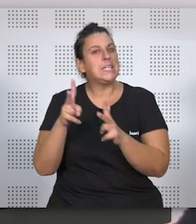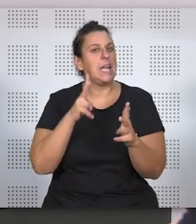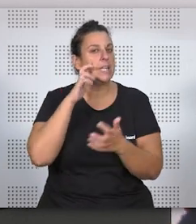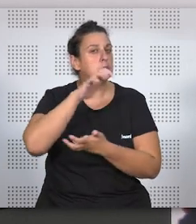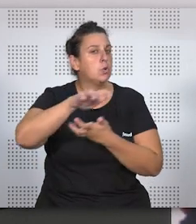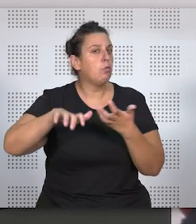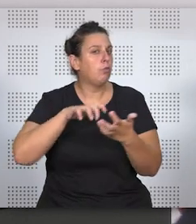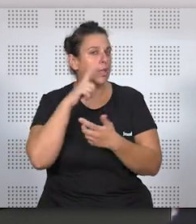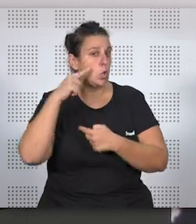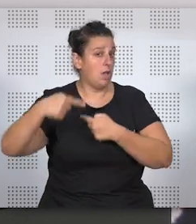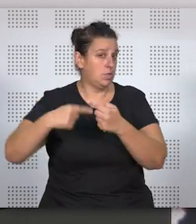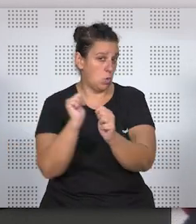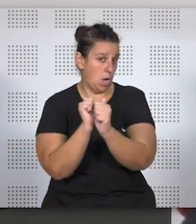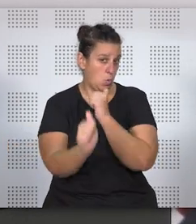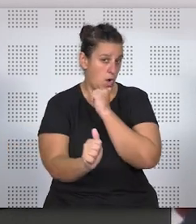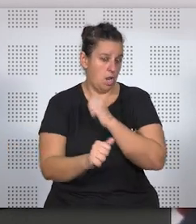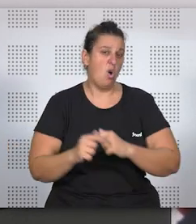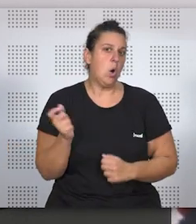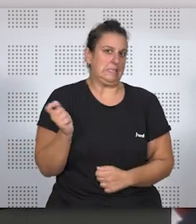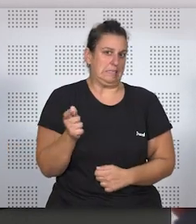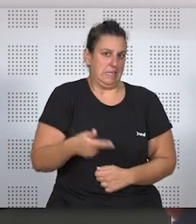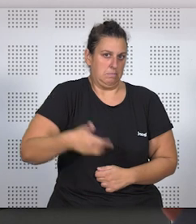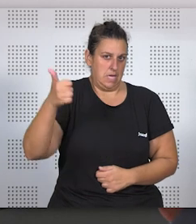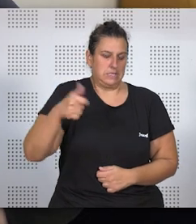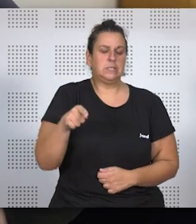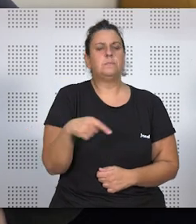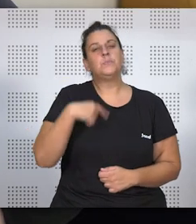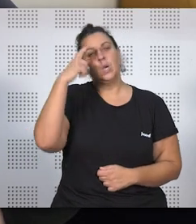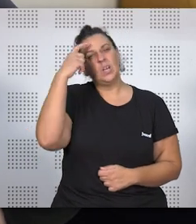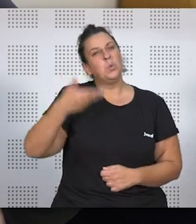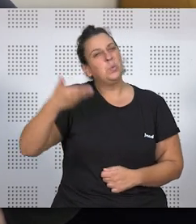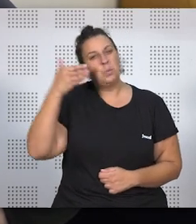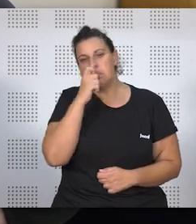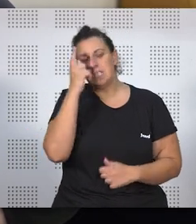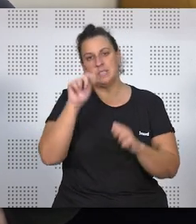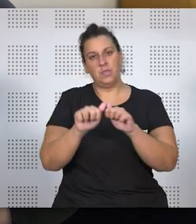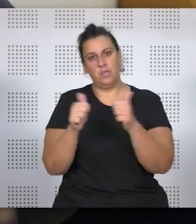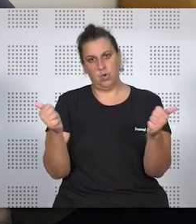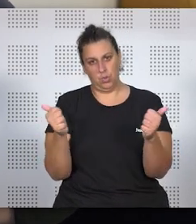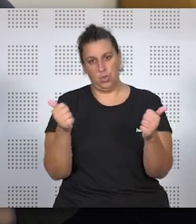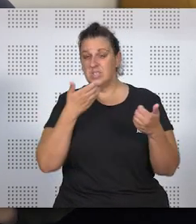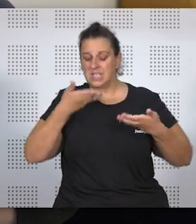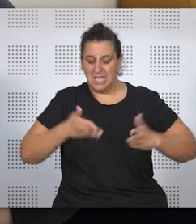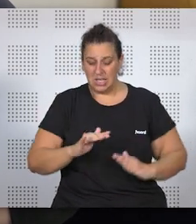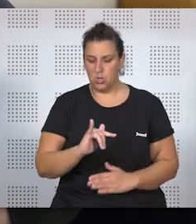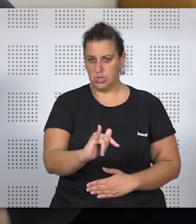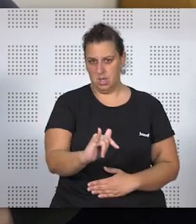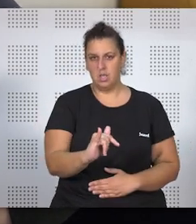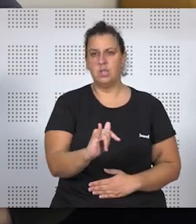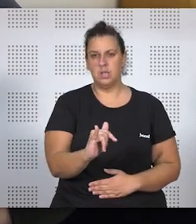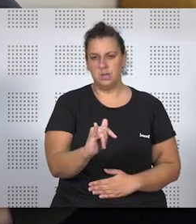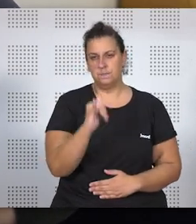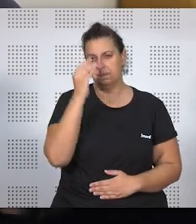habitualmente, o de un modo preponderante? Yo creo que uno fundamental es el divorcio, cuando se divorcian, sobre todo cuando hay hijos, cuando está planteado,